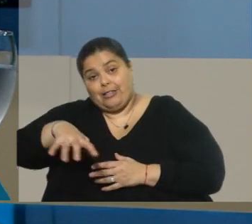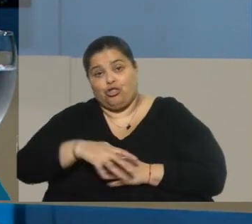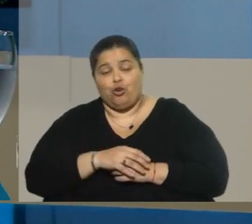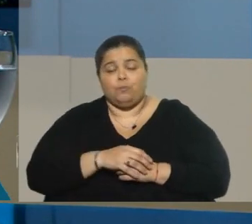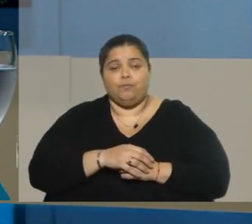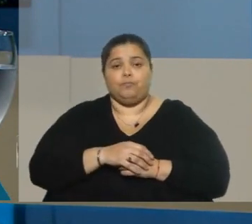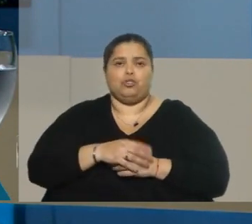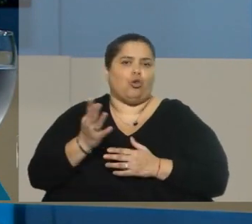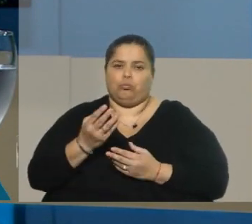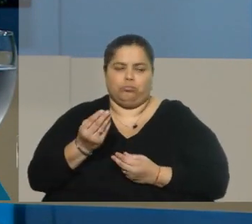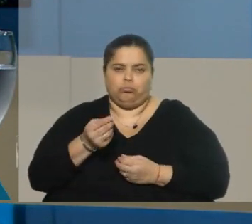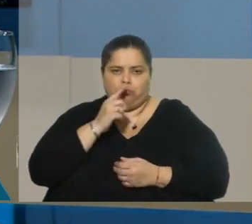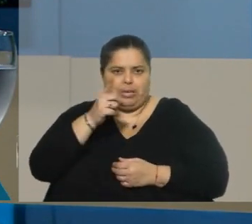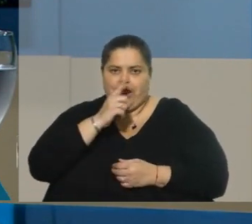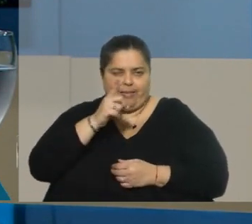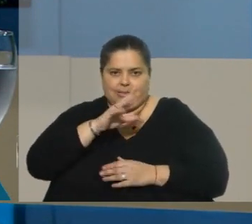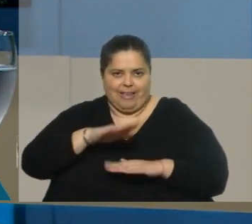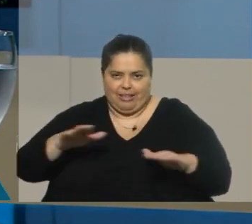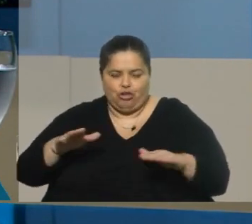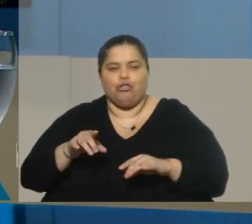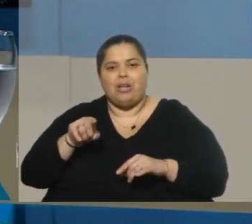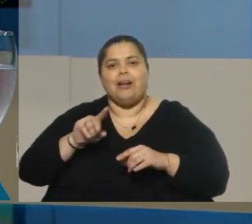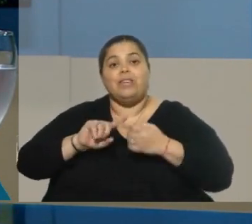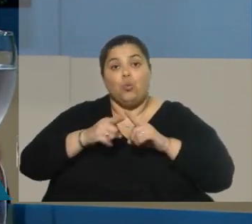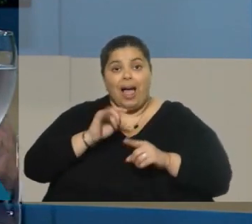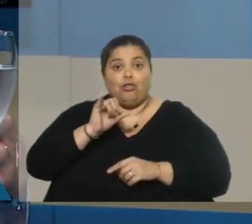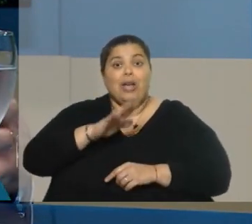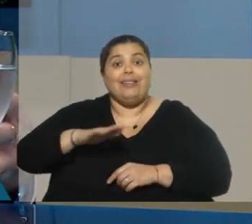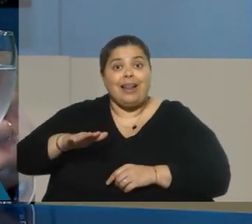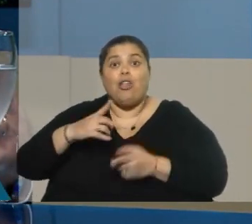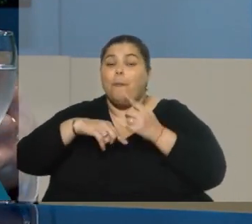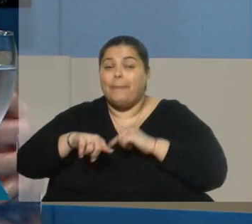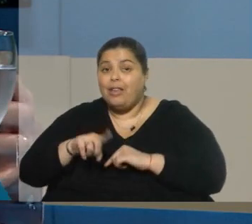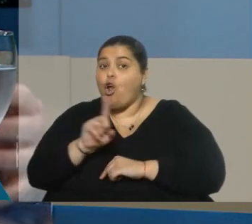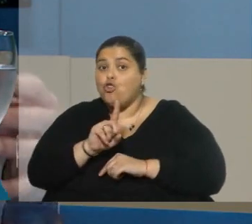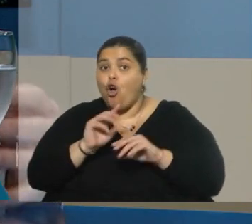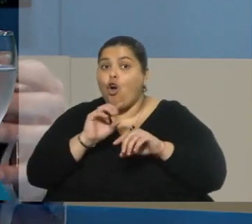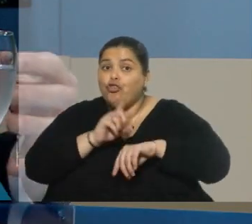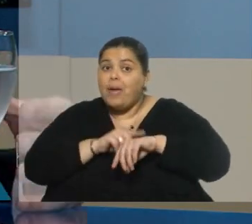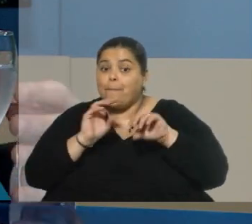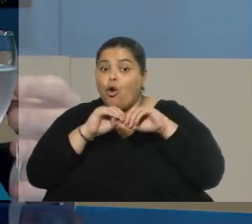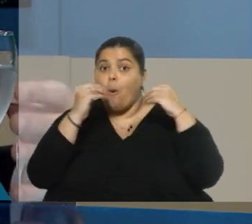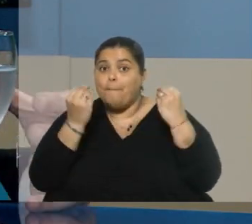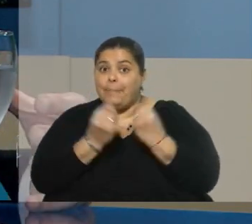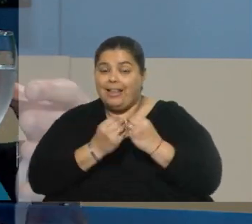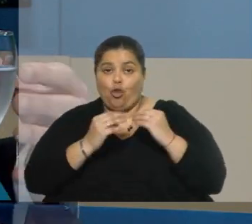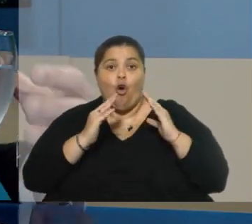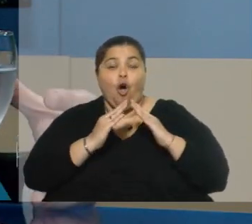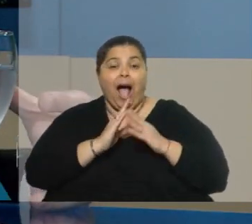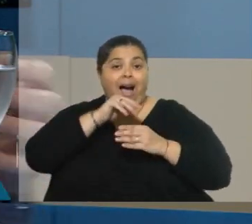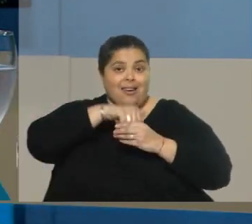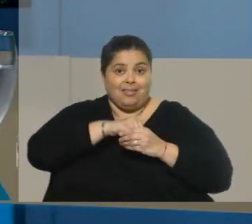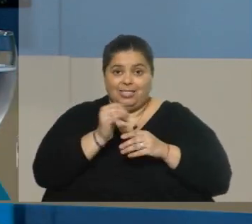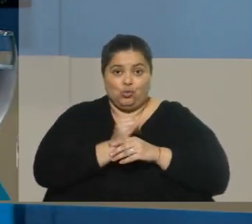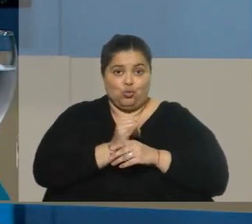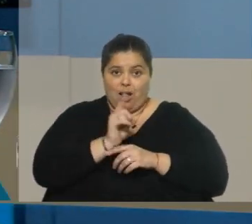estamos hablando de decenas, de miles de niños que están vinculados al INAO no en tiempo completo, no en el amparo, en el régimen de protección o en